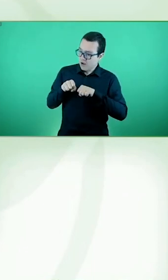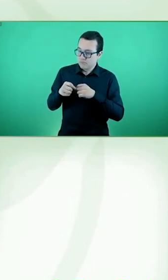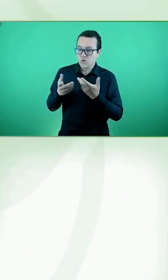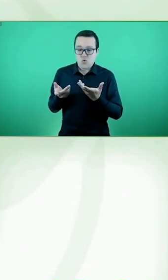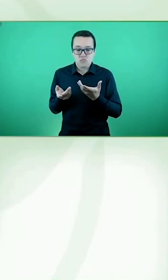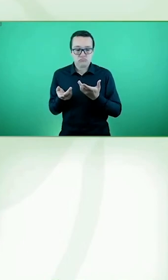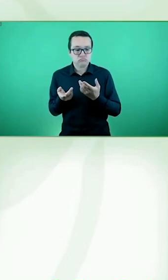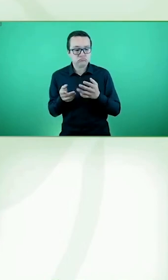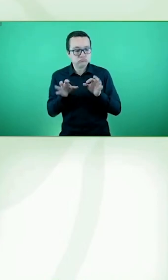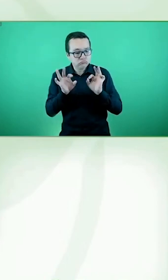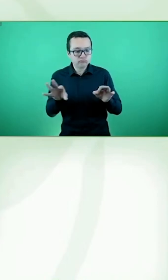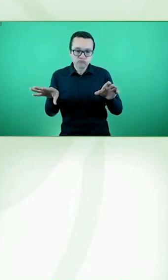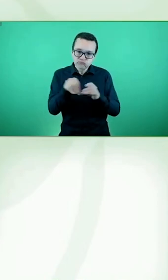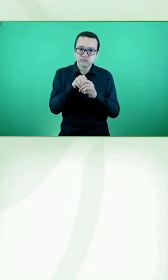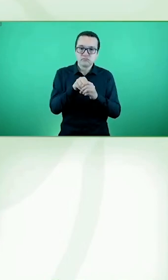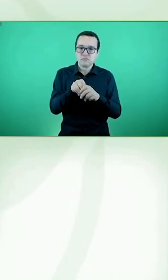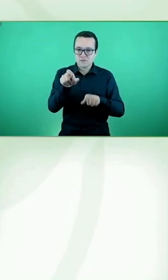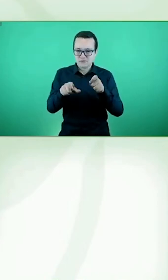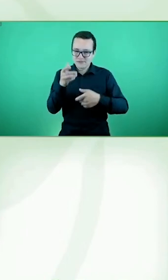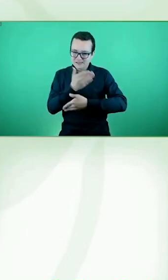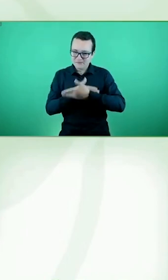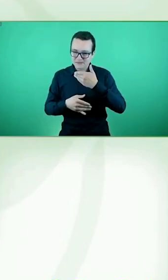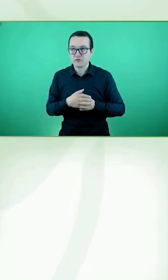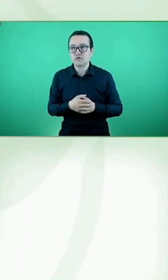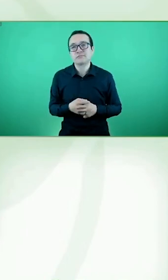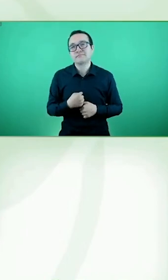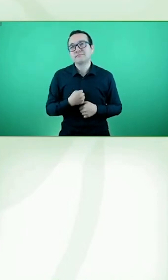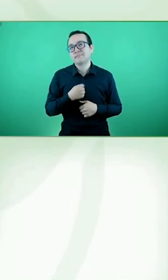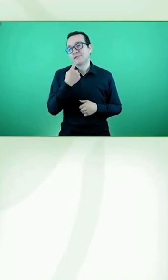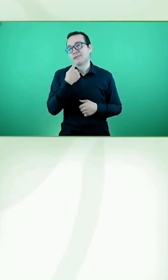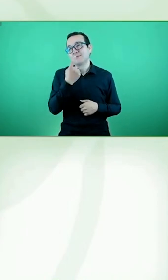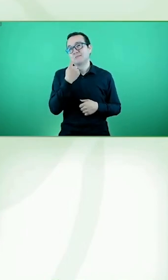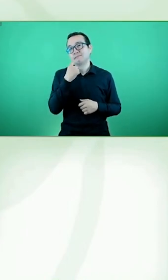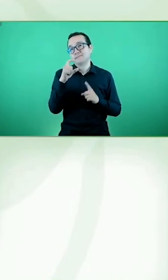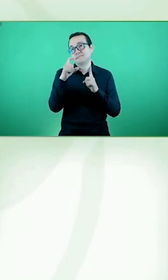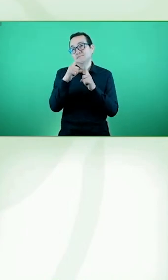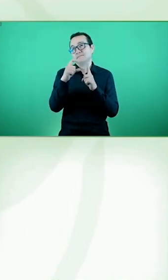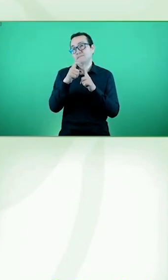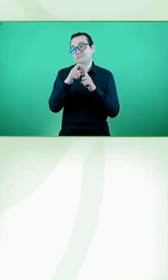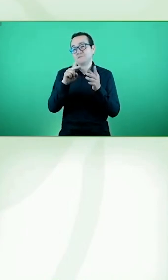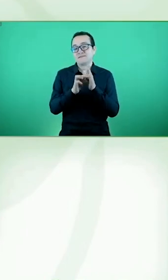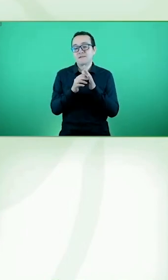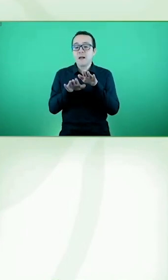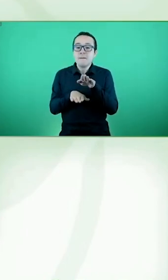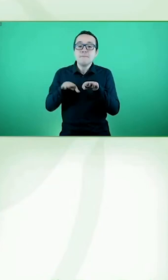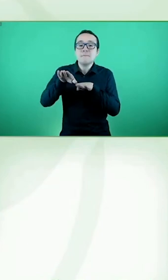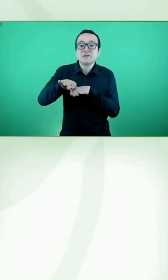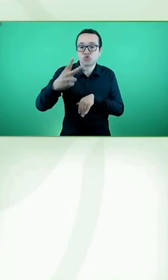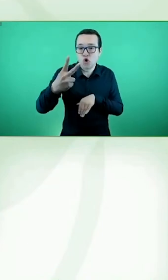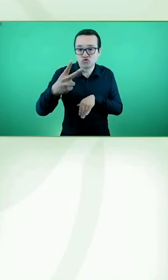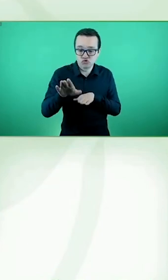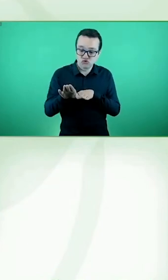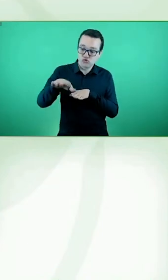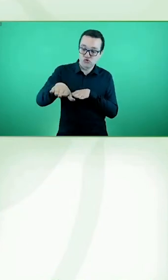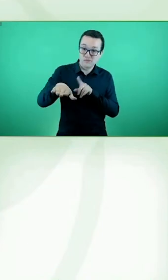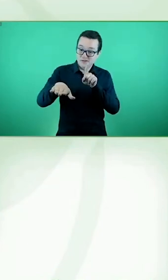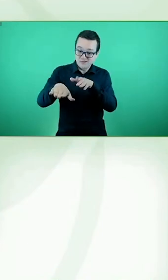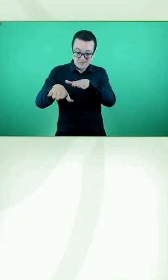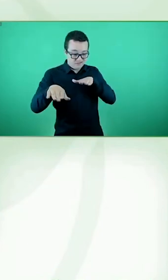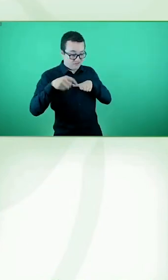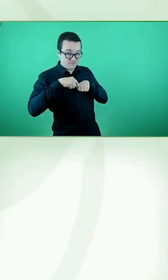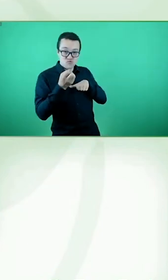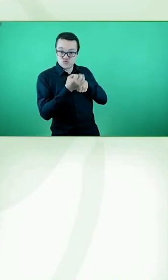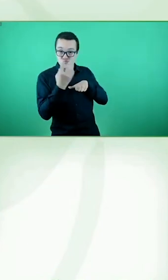es el, si me permitís la expresión, es el paso dos. Hay un paso uno, hay un paso anterior, que es en que los productos